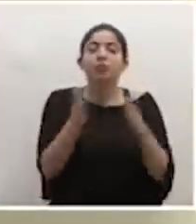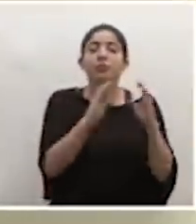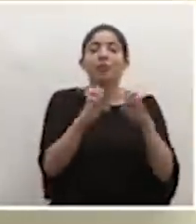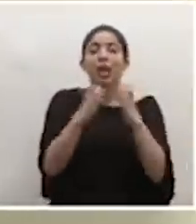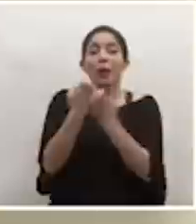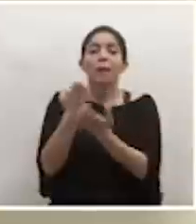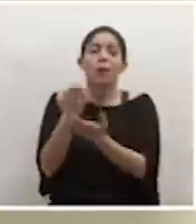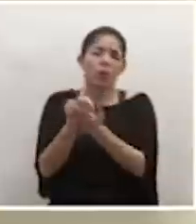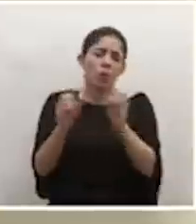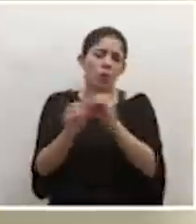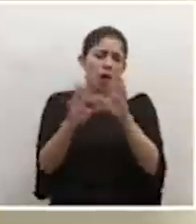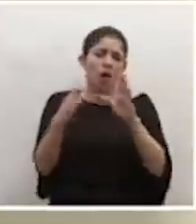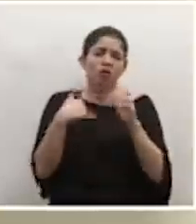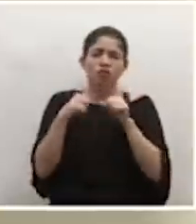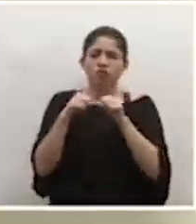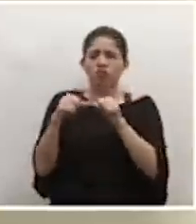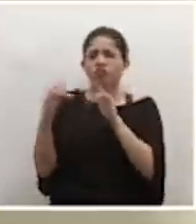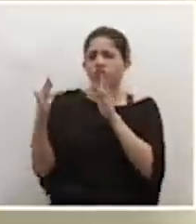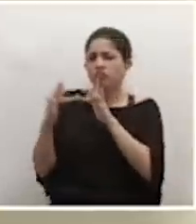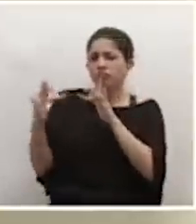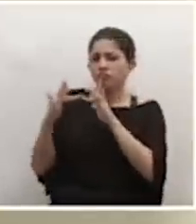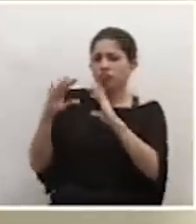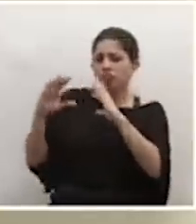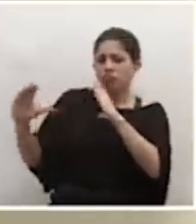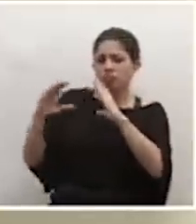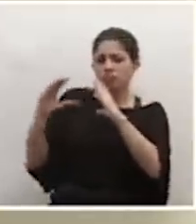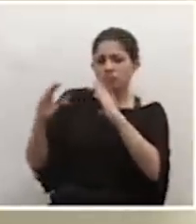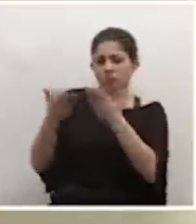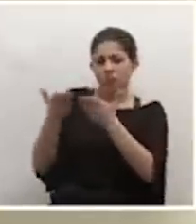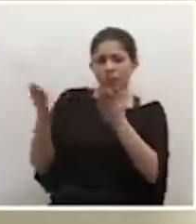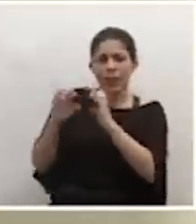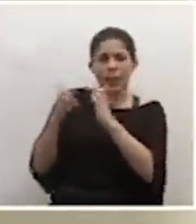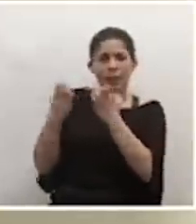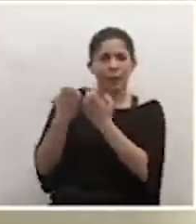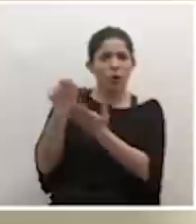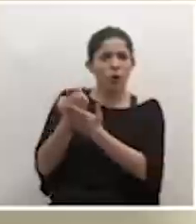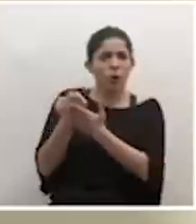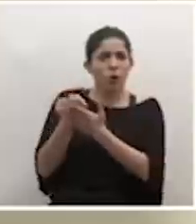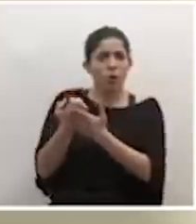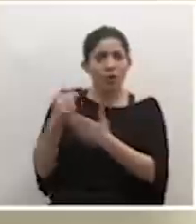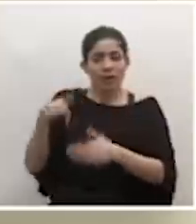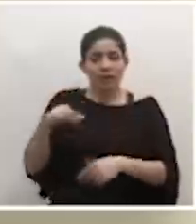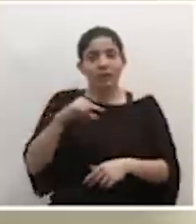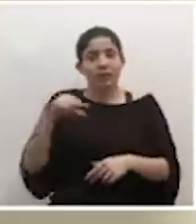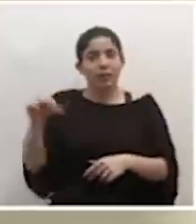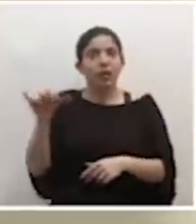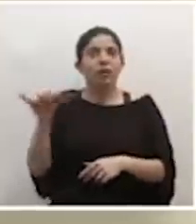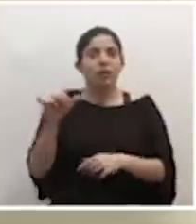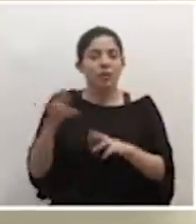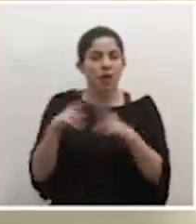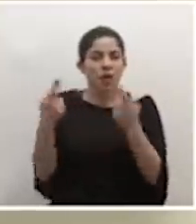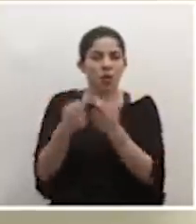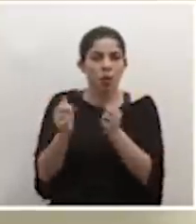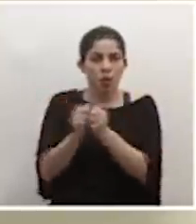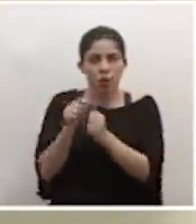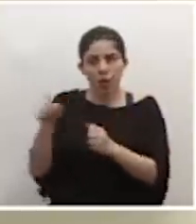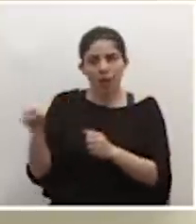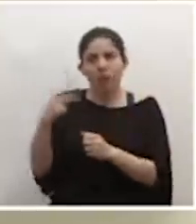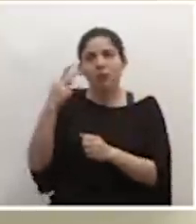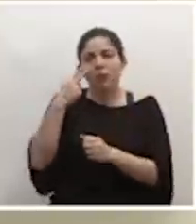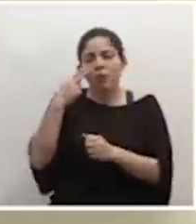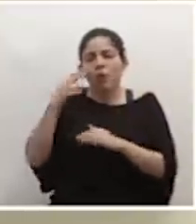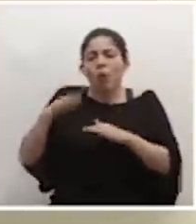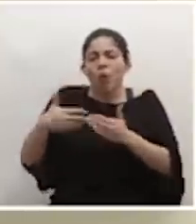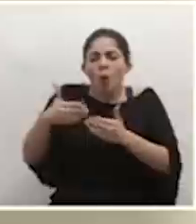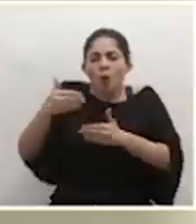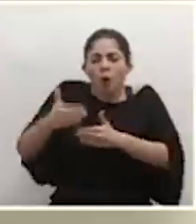equipo económico, claro que yo mantengo comunicación y mantenemos comunicación con ellos, de hecho que ya esta semana también tenemos reuniones con ellos para ir avanzando